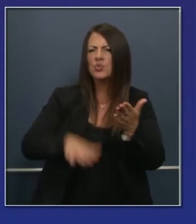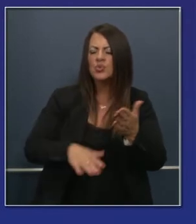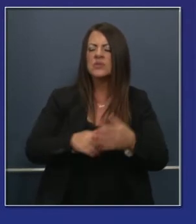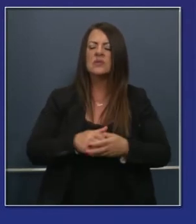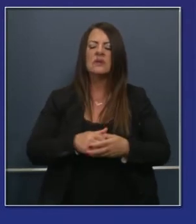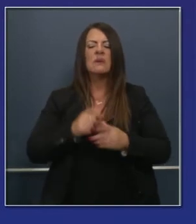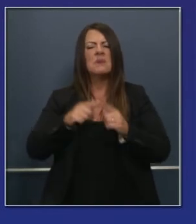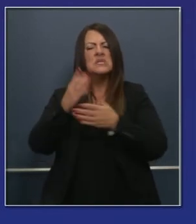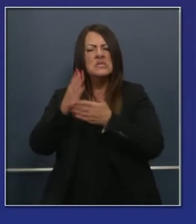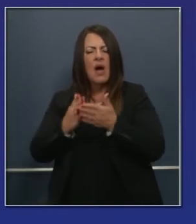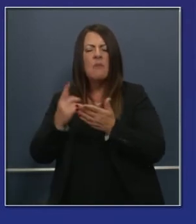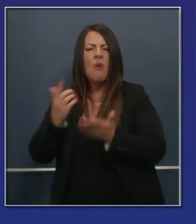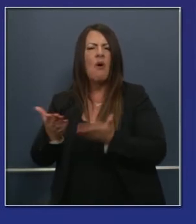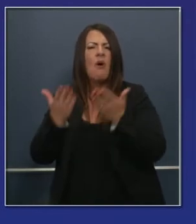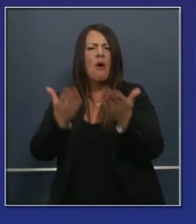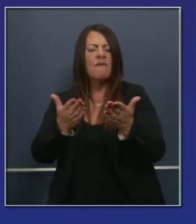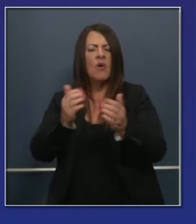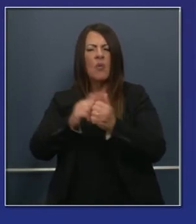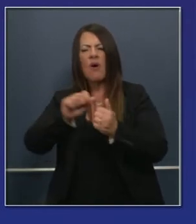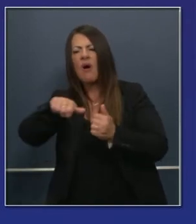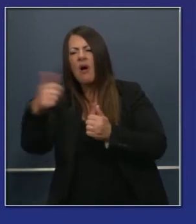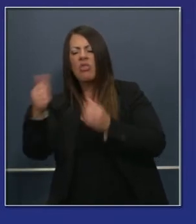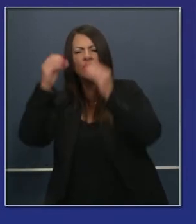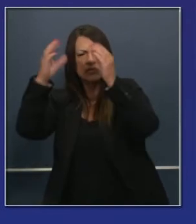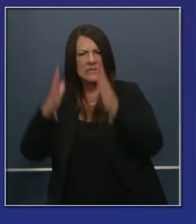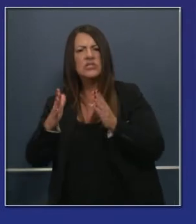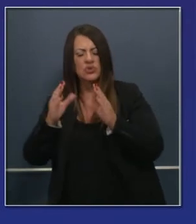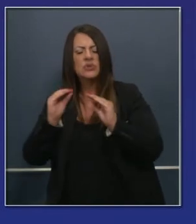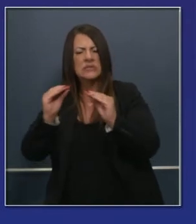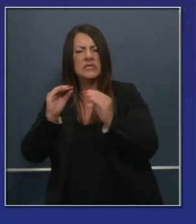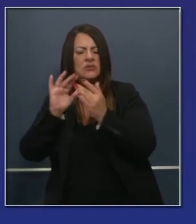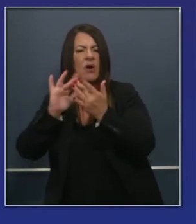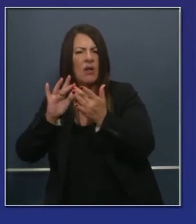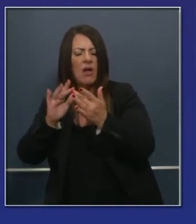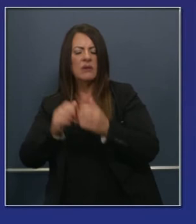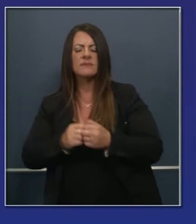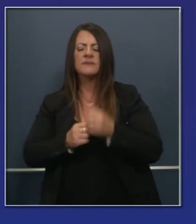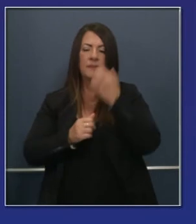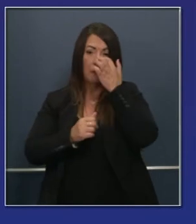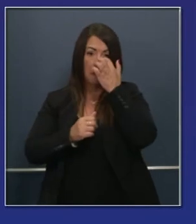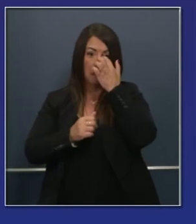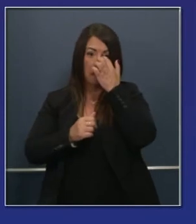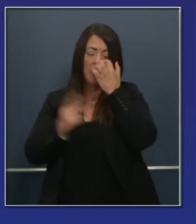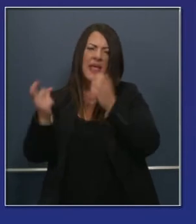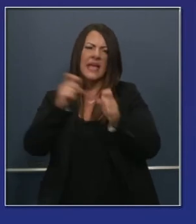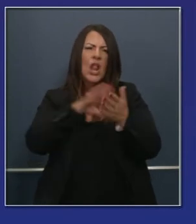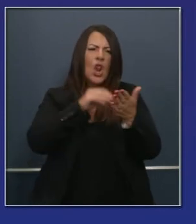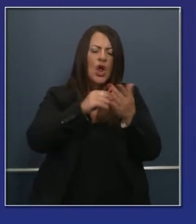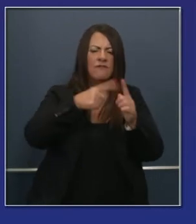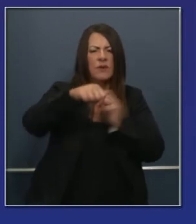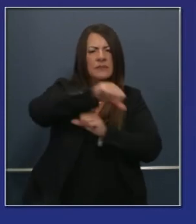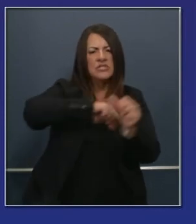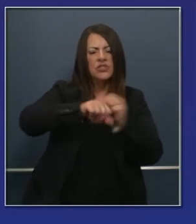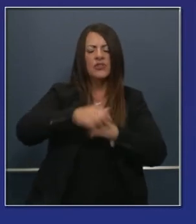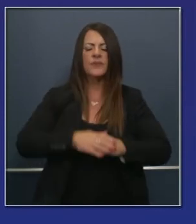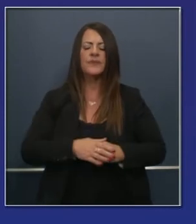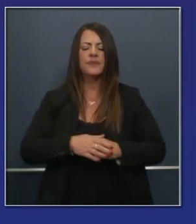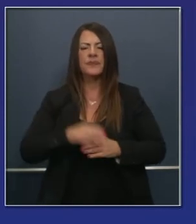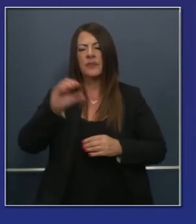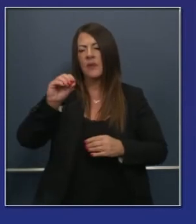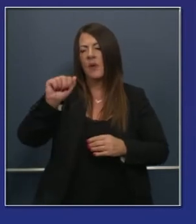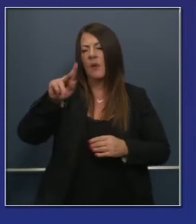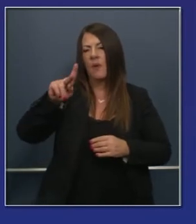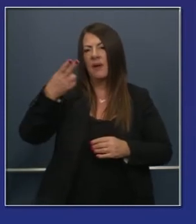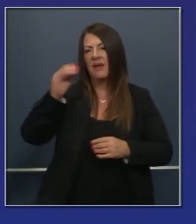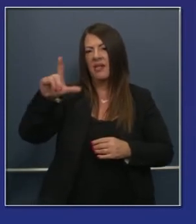estudiantes asistieron. Algunas de estas ofertas son demostraciones para otros maestros que quieren aprender ese método. En